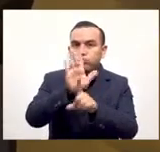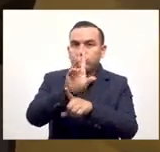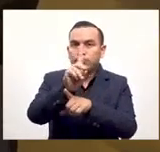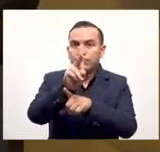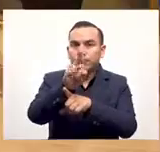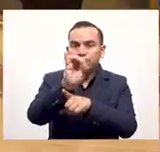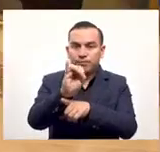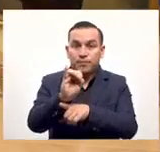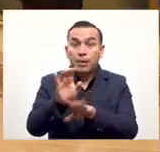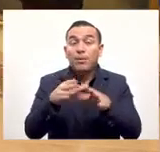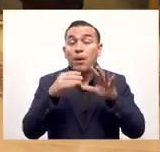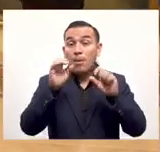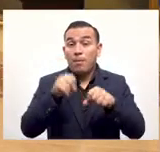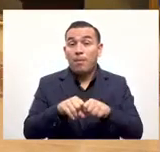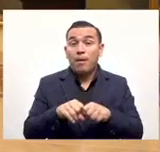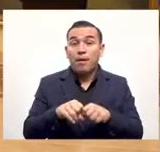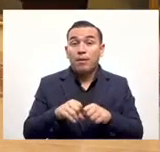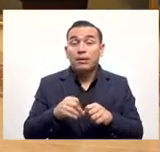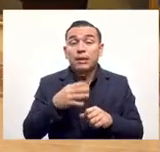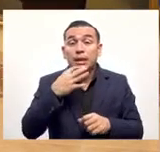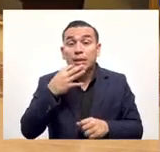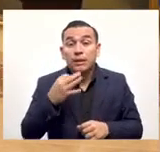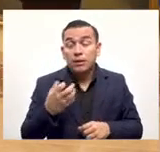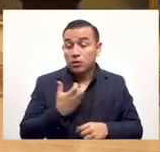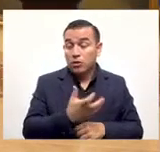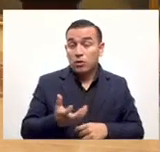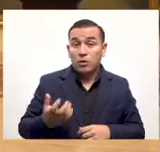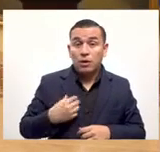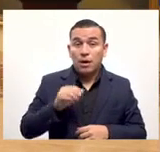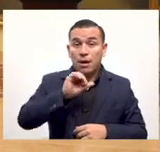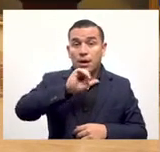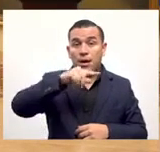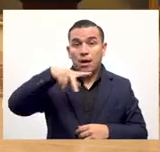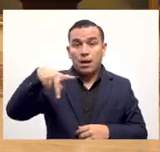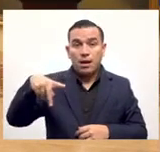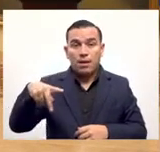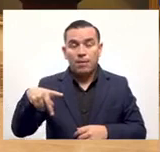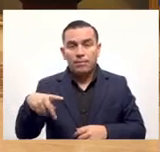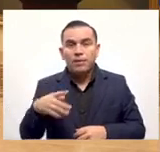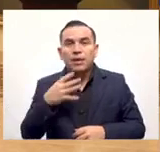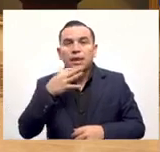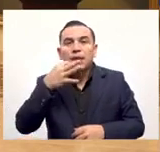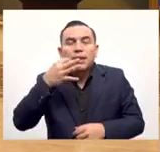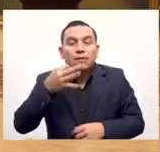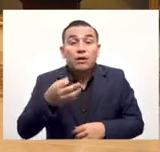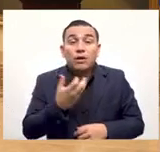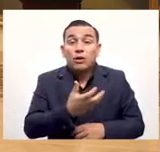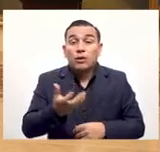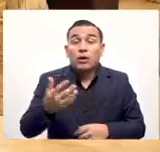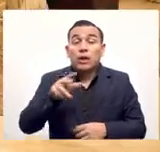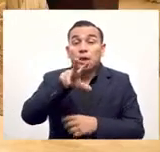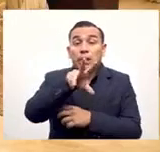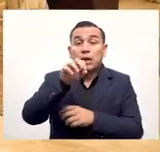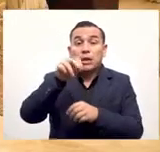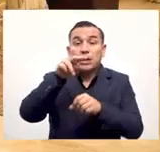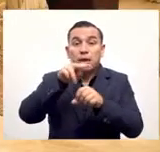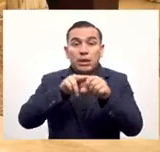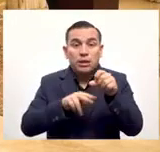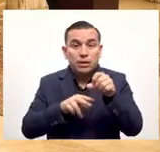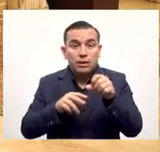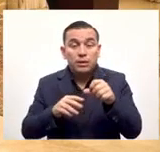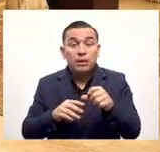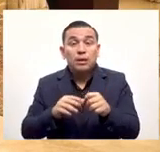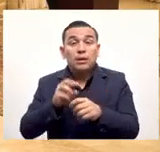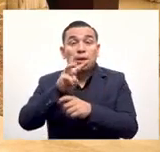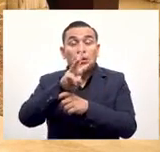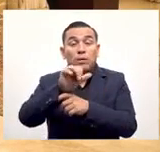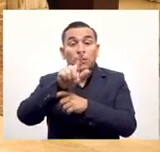registrando su DUI sea la persona dueña de ese DUI por lo tanto dueña de esa aplicación y por lo tanto dueña de los 30 dólares en